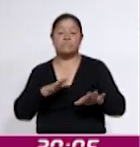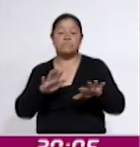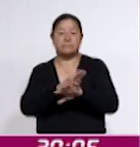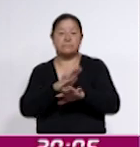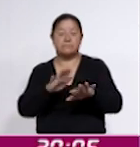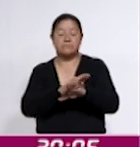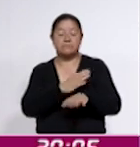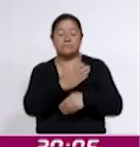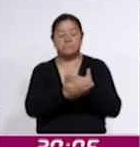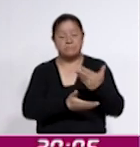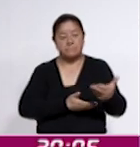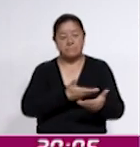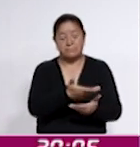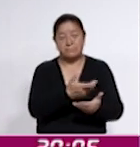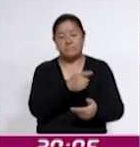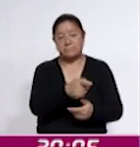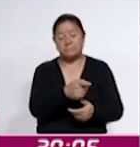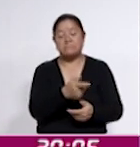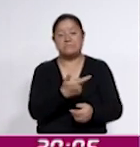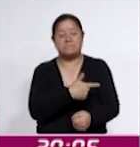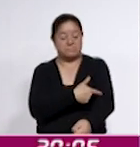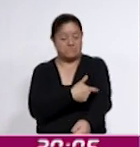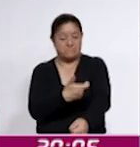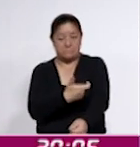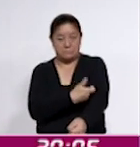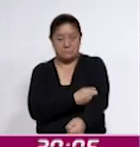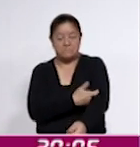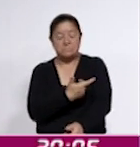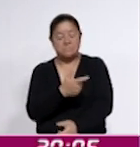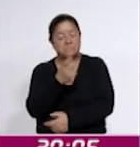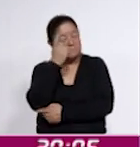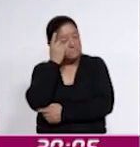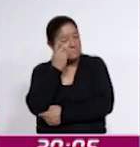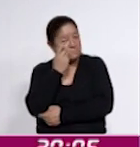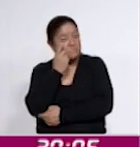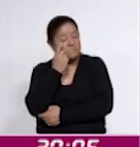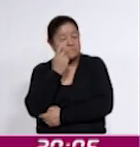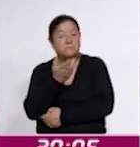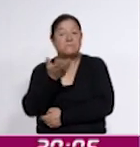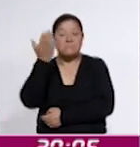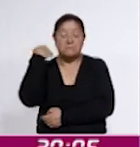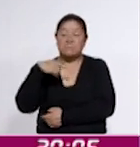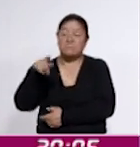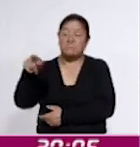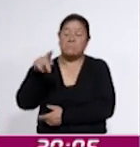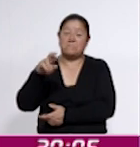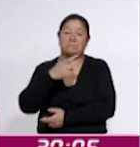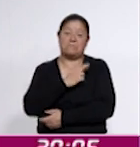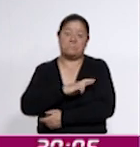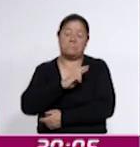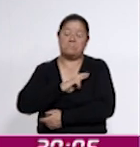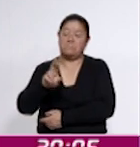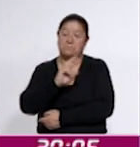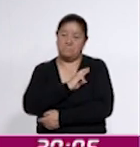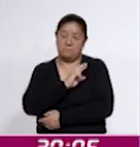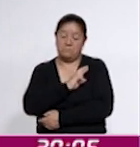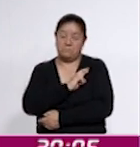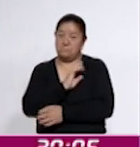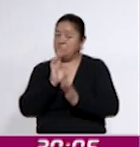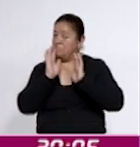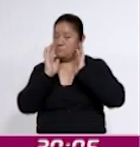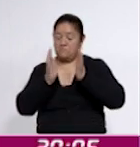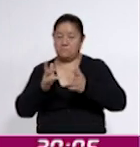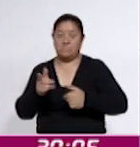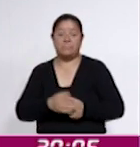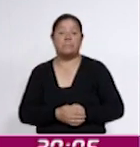integral de anestesia, que antes se contrataba con privados, y la incorporación de los nuevos equipos que